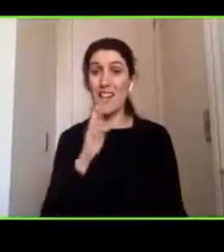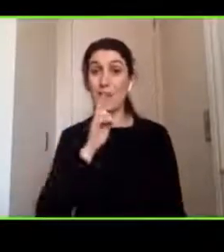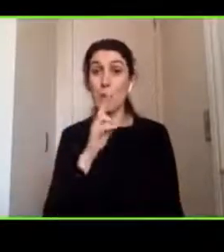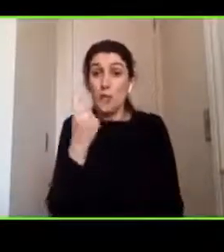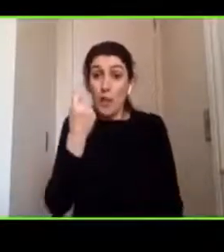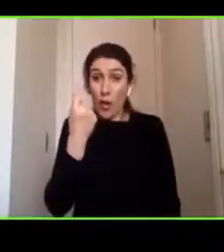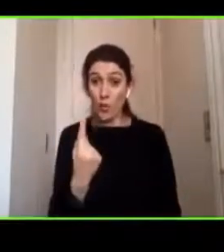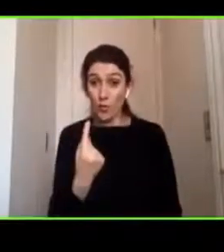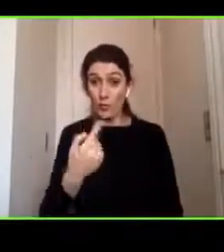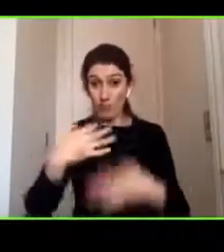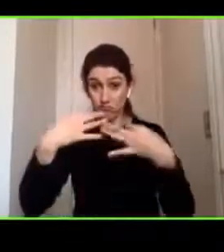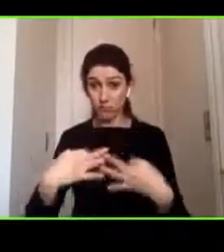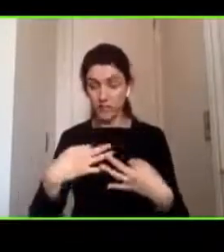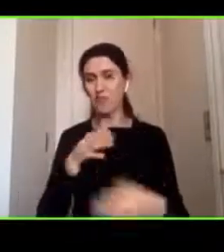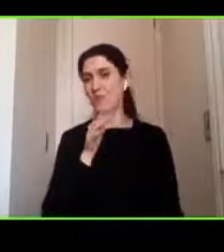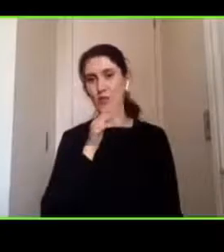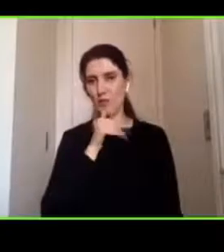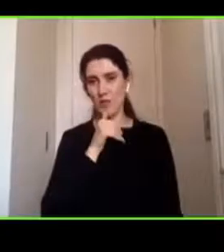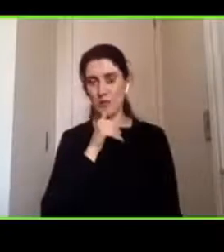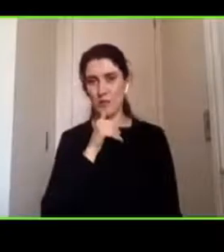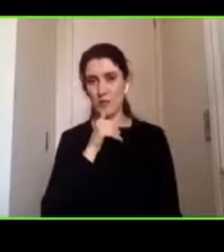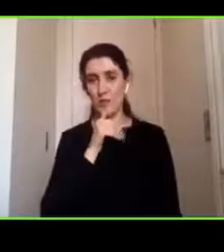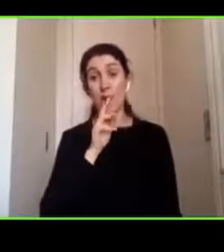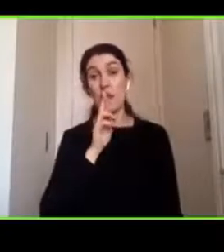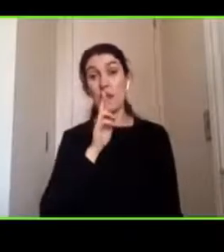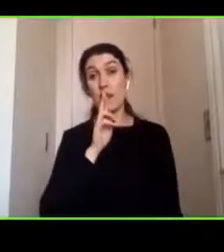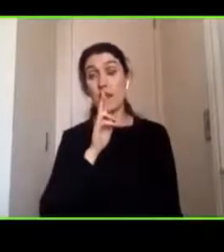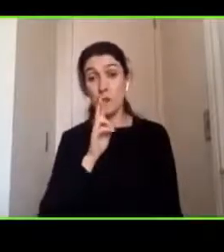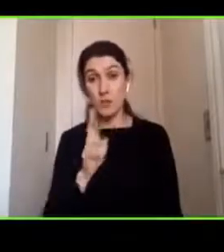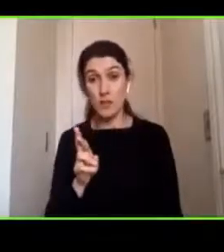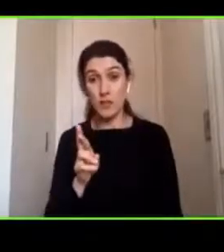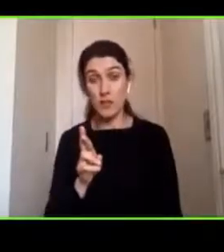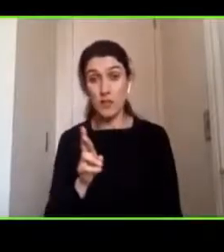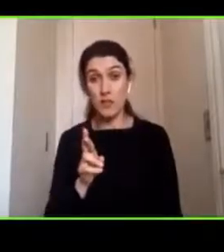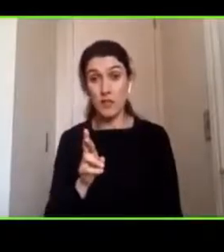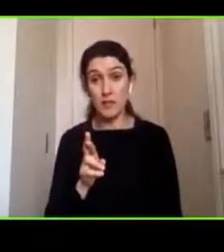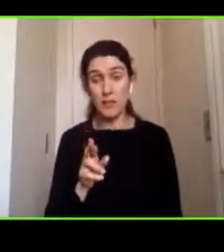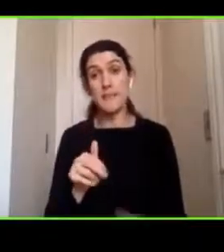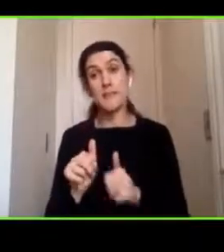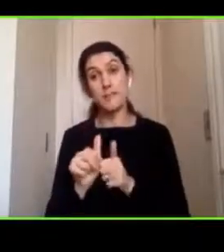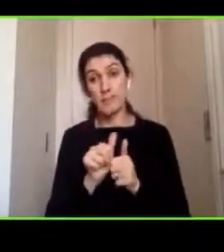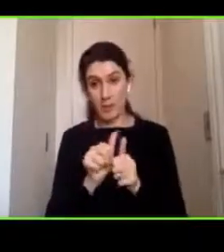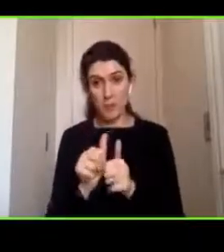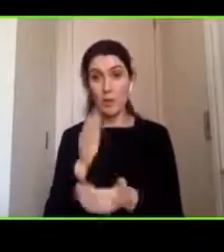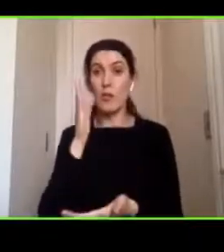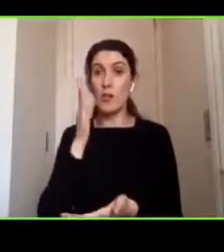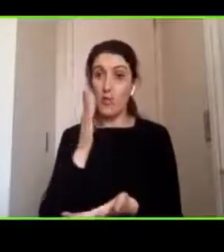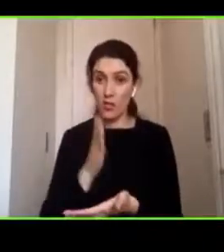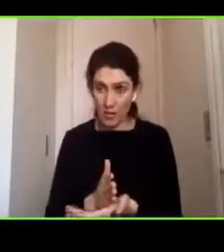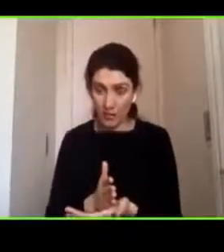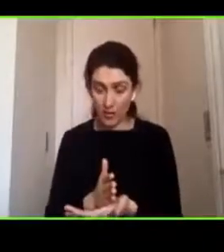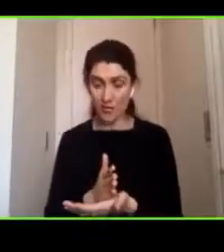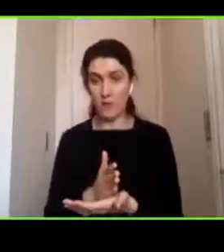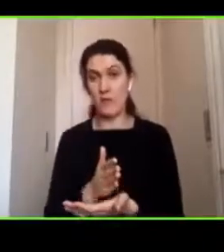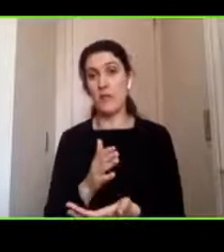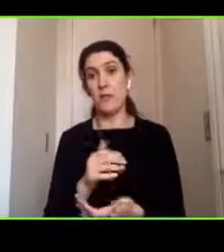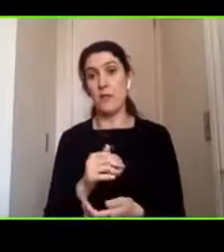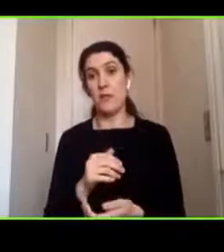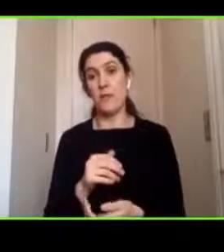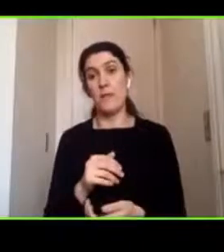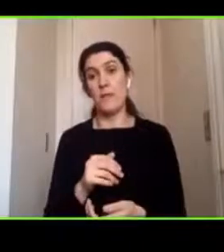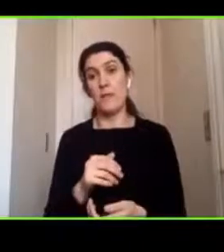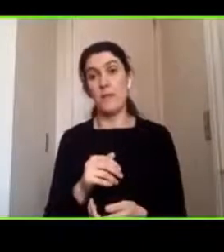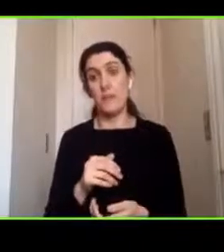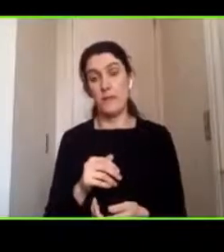la respuesta es que tenemos que hacer un seguimiento a largo plazo y que